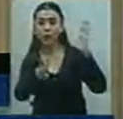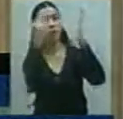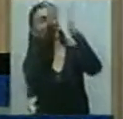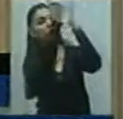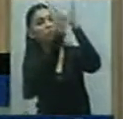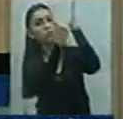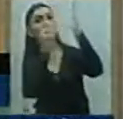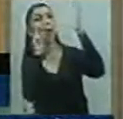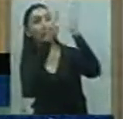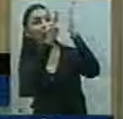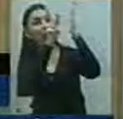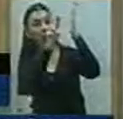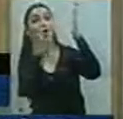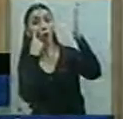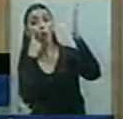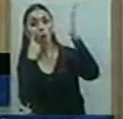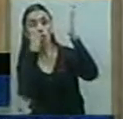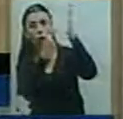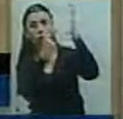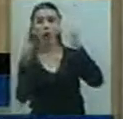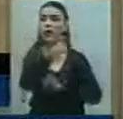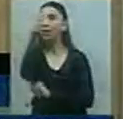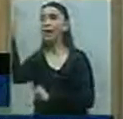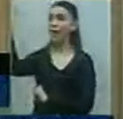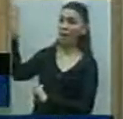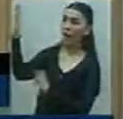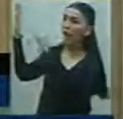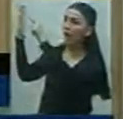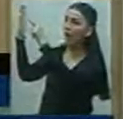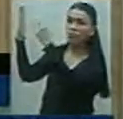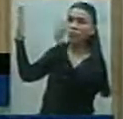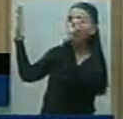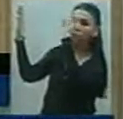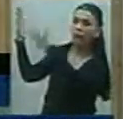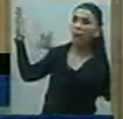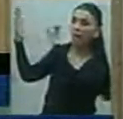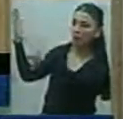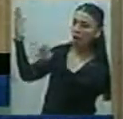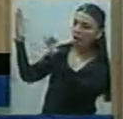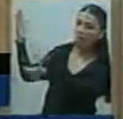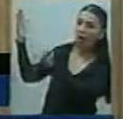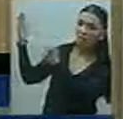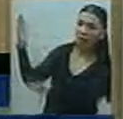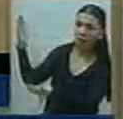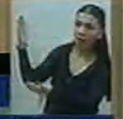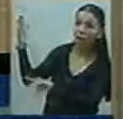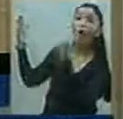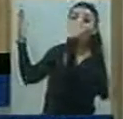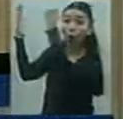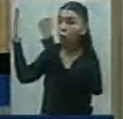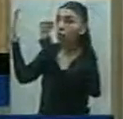candidatos. Entonces, no era un candidato que no reunía las condiciones del artículo 15, inciso D. Eran tres.